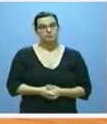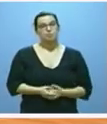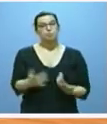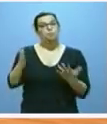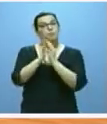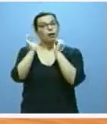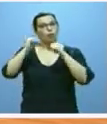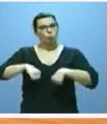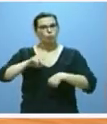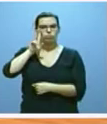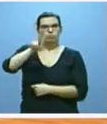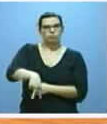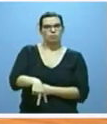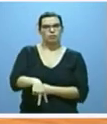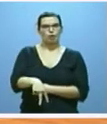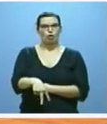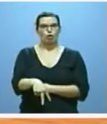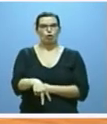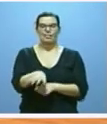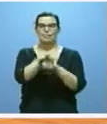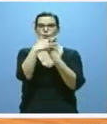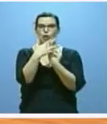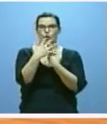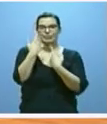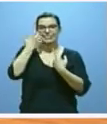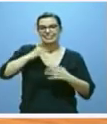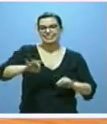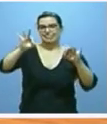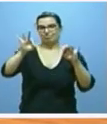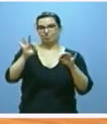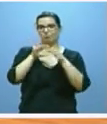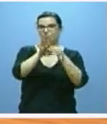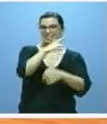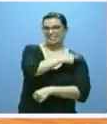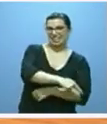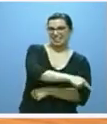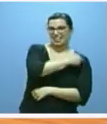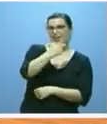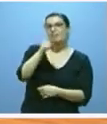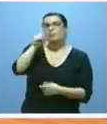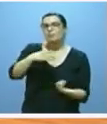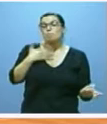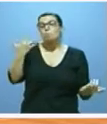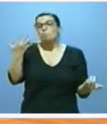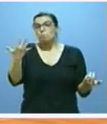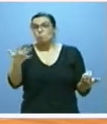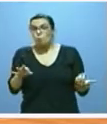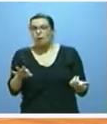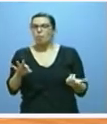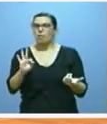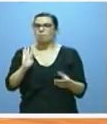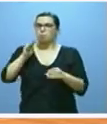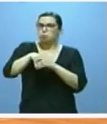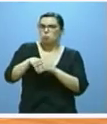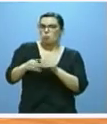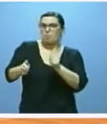que reconoce a sí mismo las peculiaridades financieras de la sanidad y que abre tímidamente la puerta a la incorporación de la dependencia